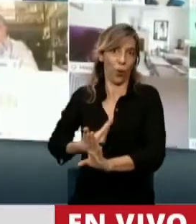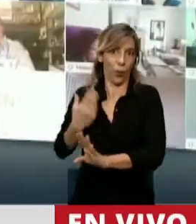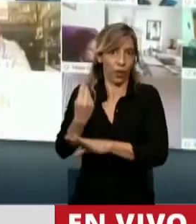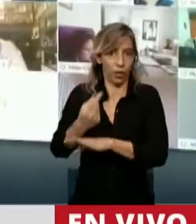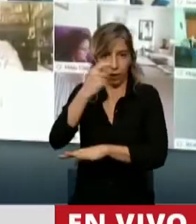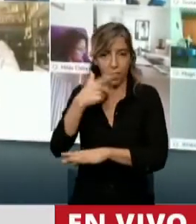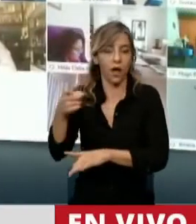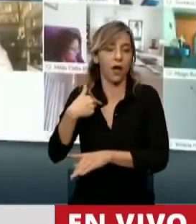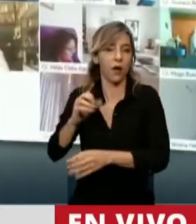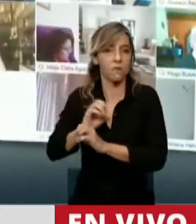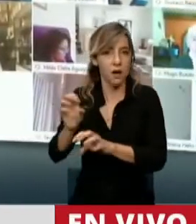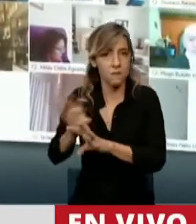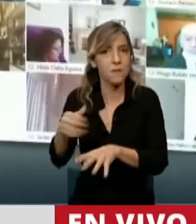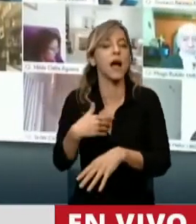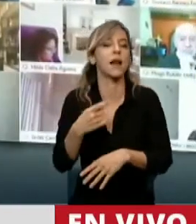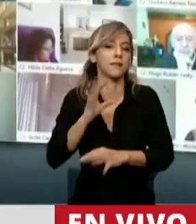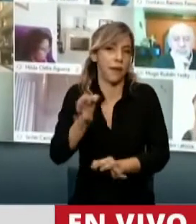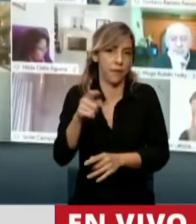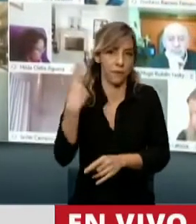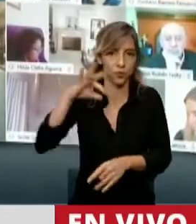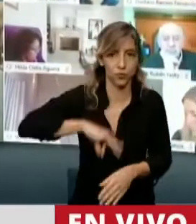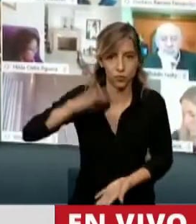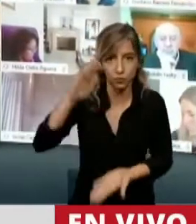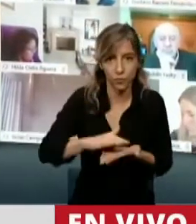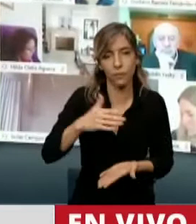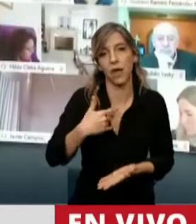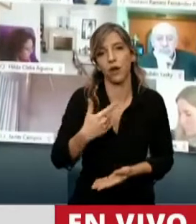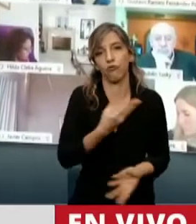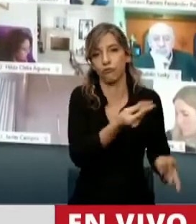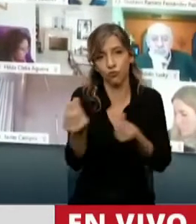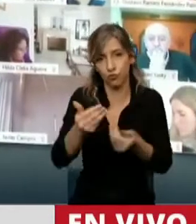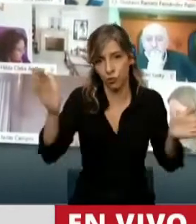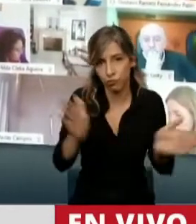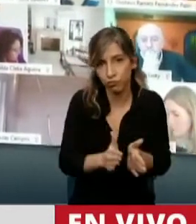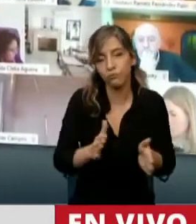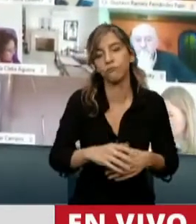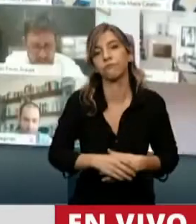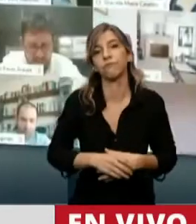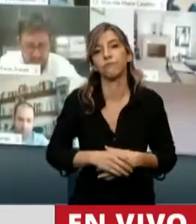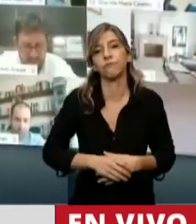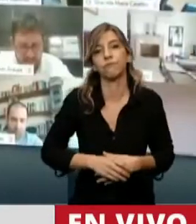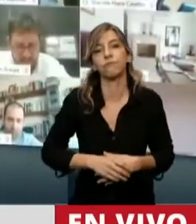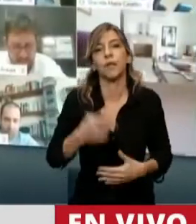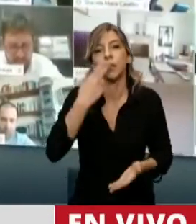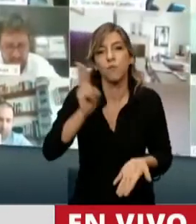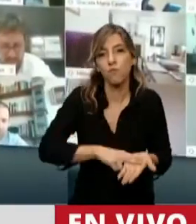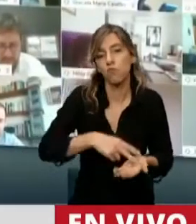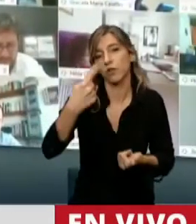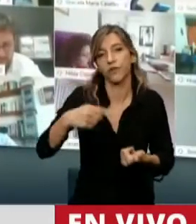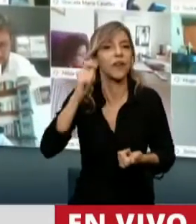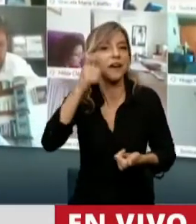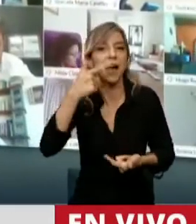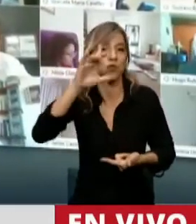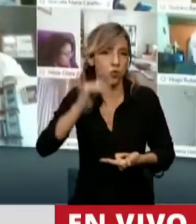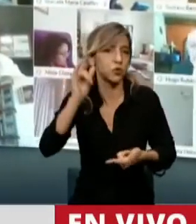caída del consumo, la caída del salario real, el aumento brutal de las tarifas que obligó a más de 24.000